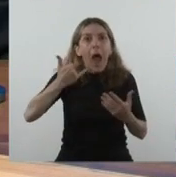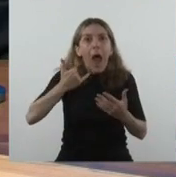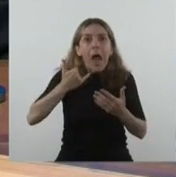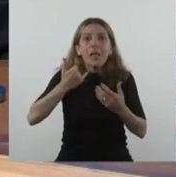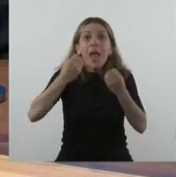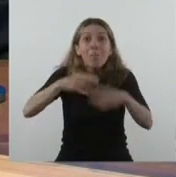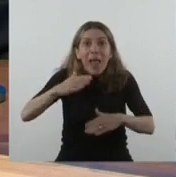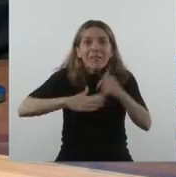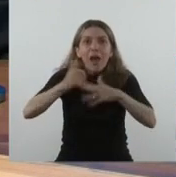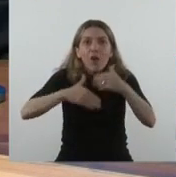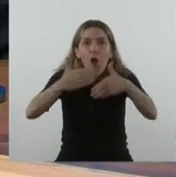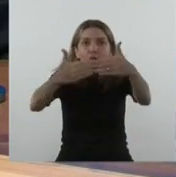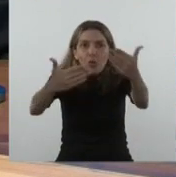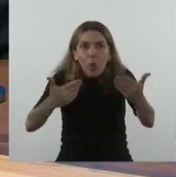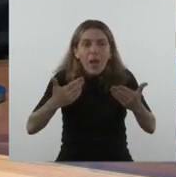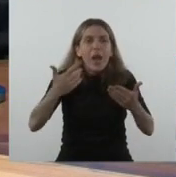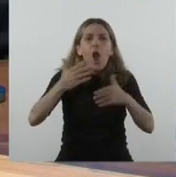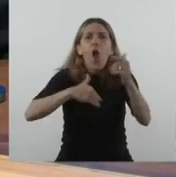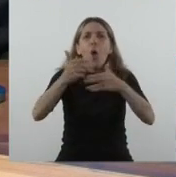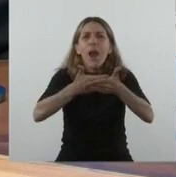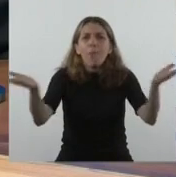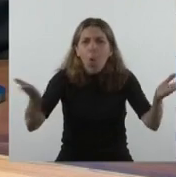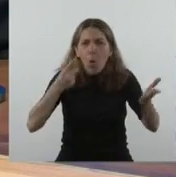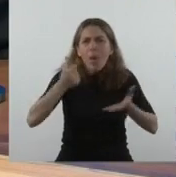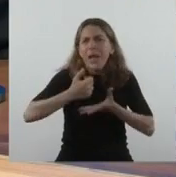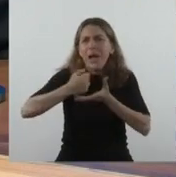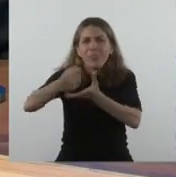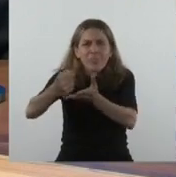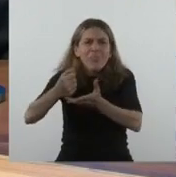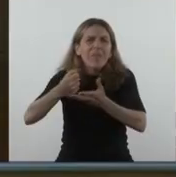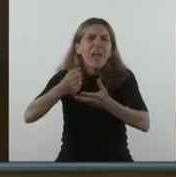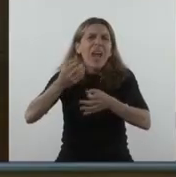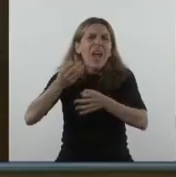llevando obra pública, infraestructura escolar,